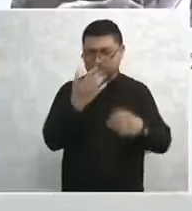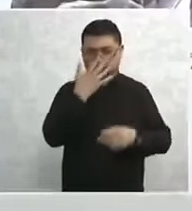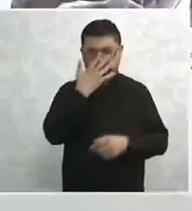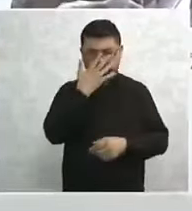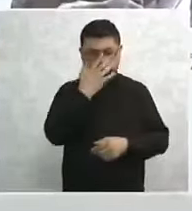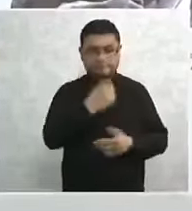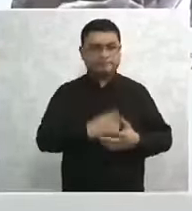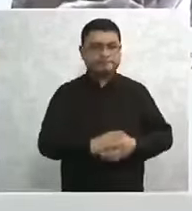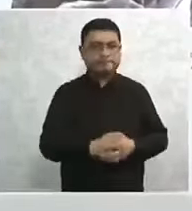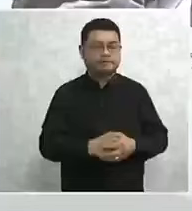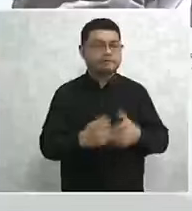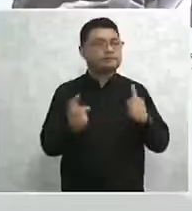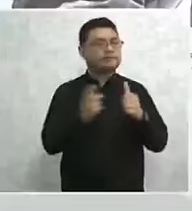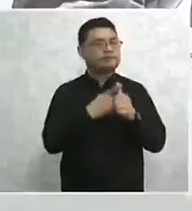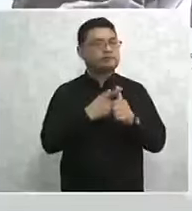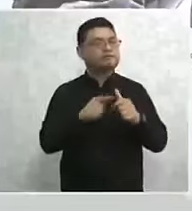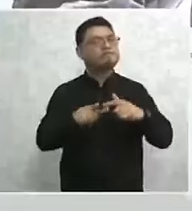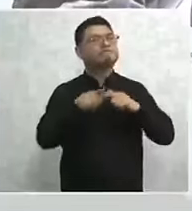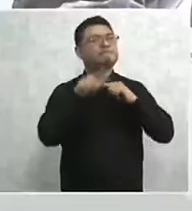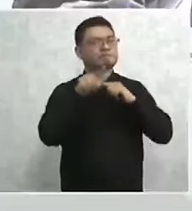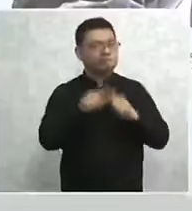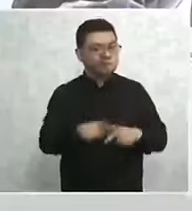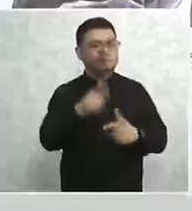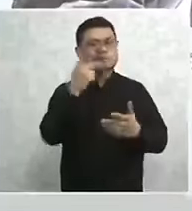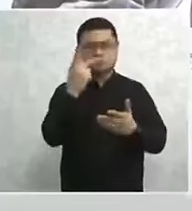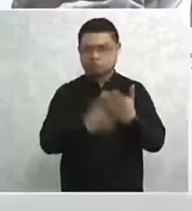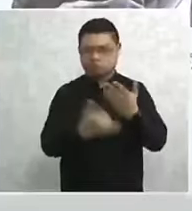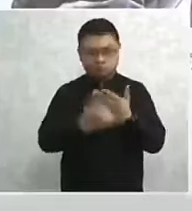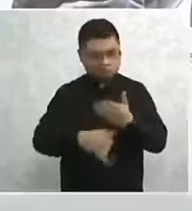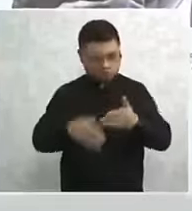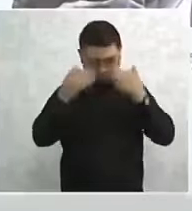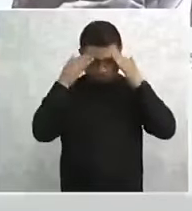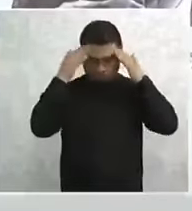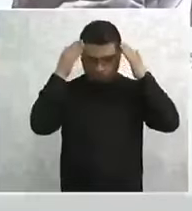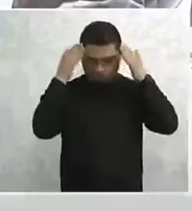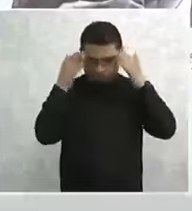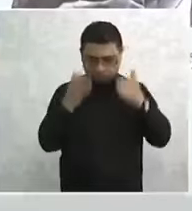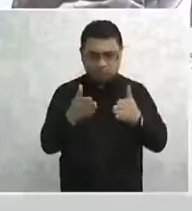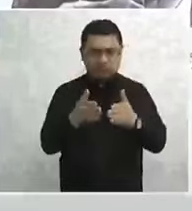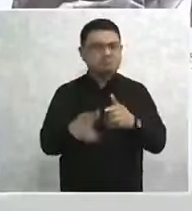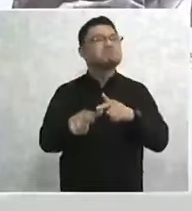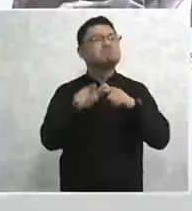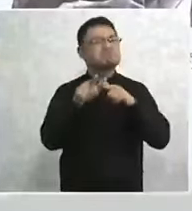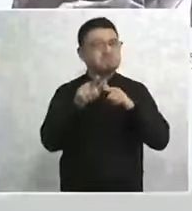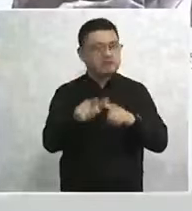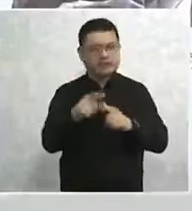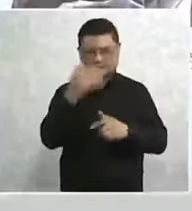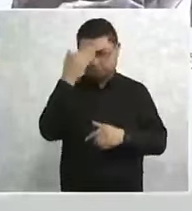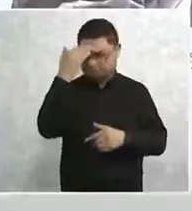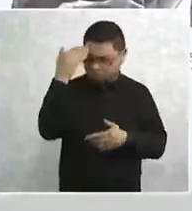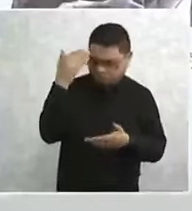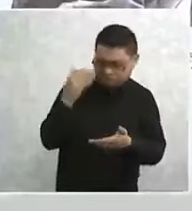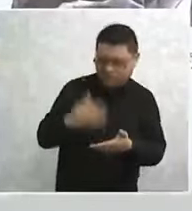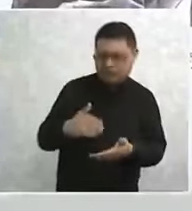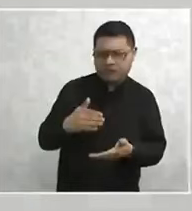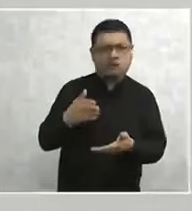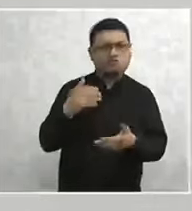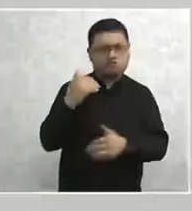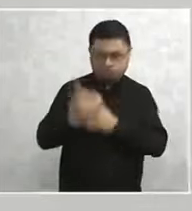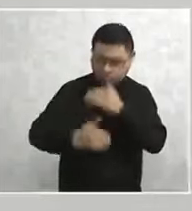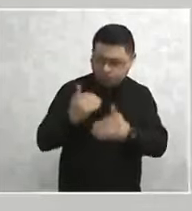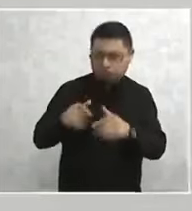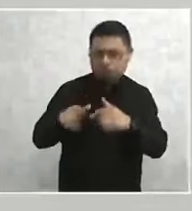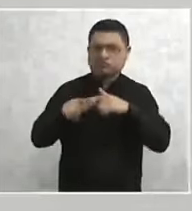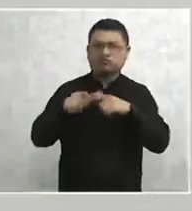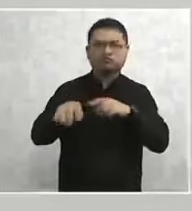Uno seguir con los mismos principios, las mismas causas que dieron origen